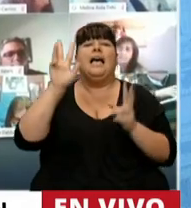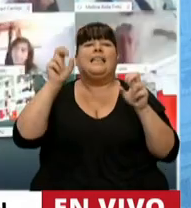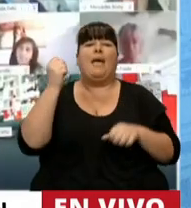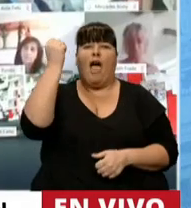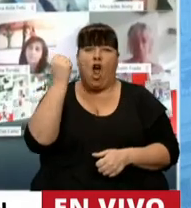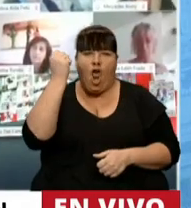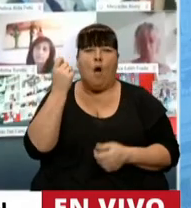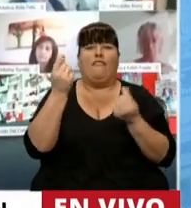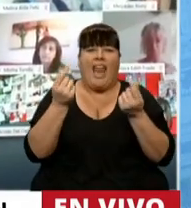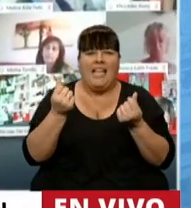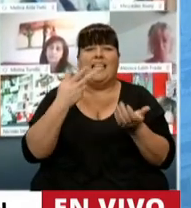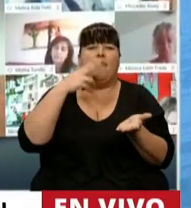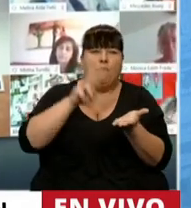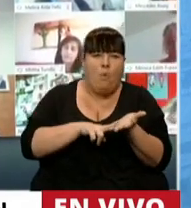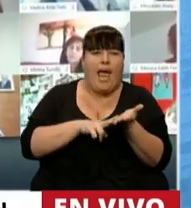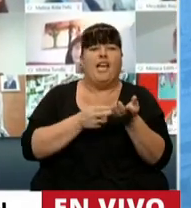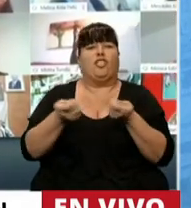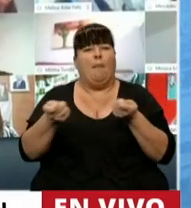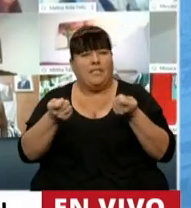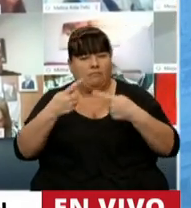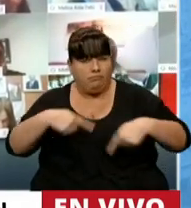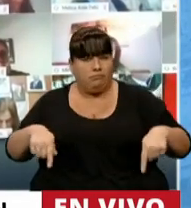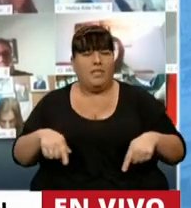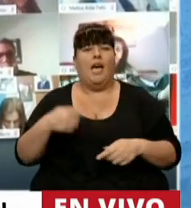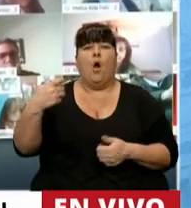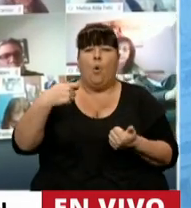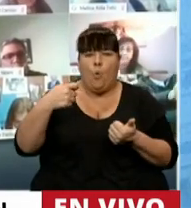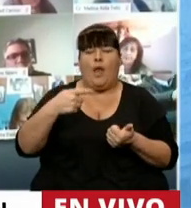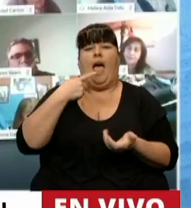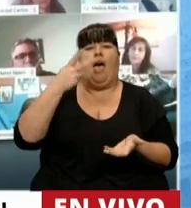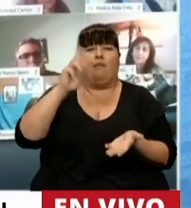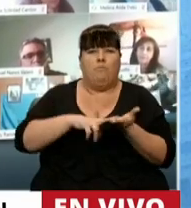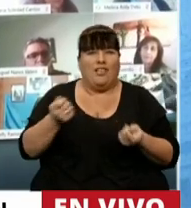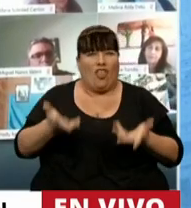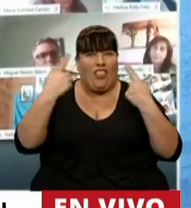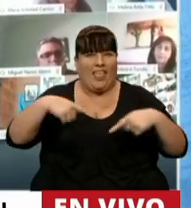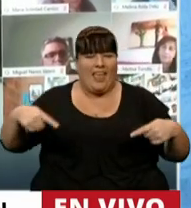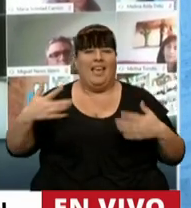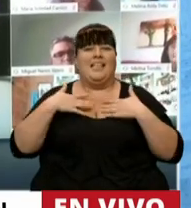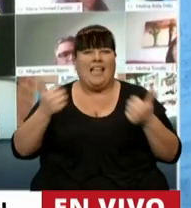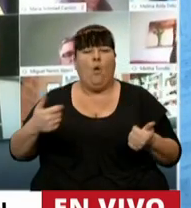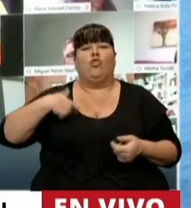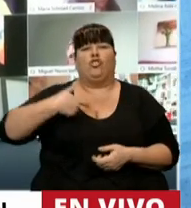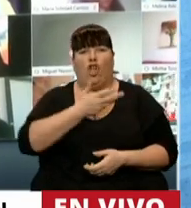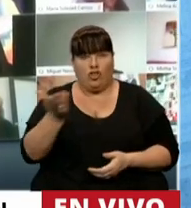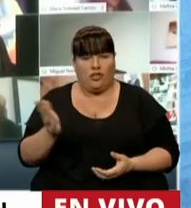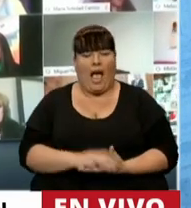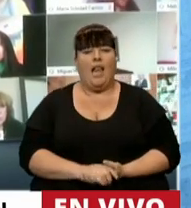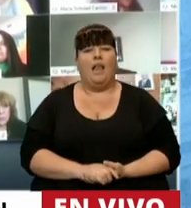económica, financiera, fiscal, administrativa, previsional, tarifaria, energética, sanitaria y social,